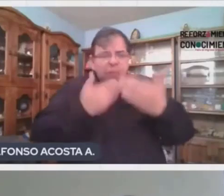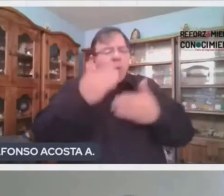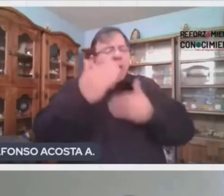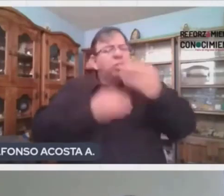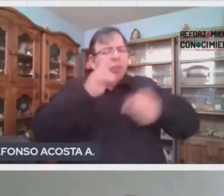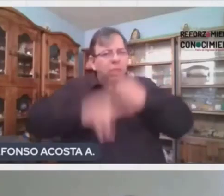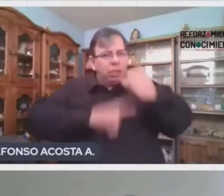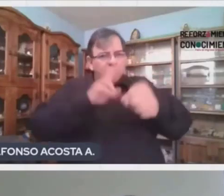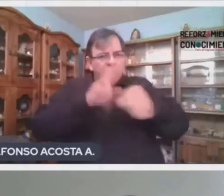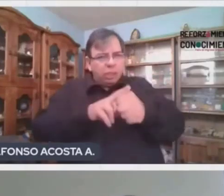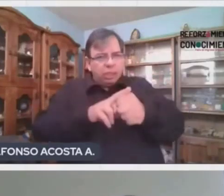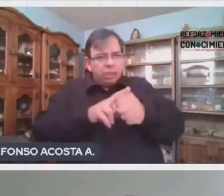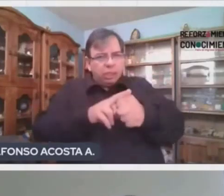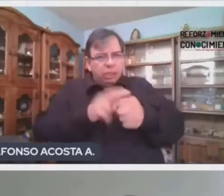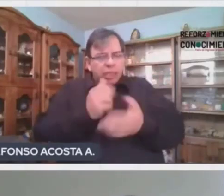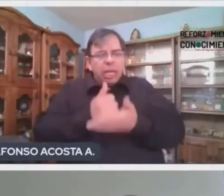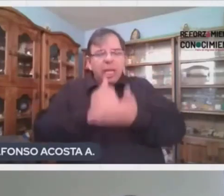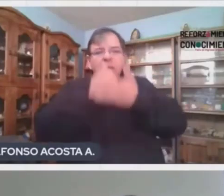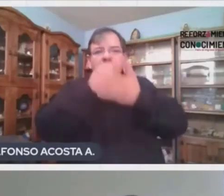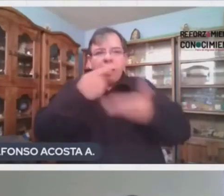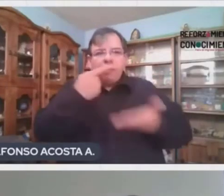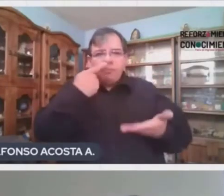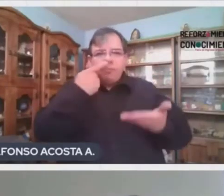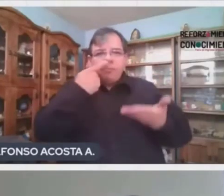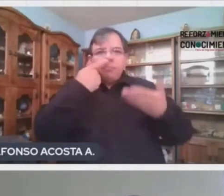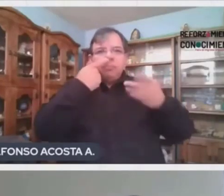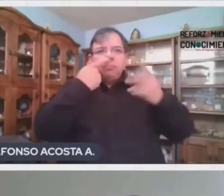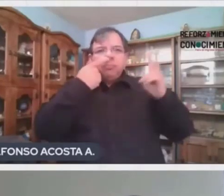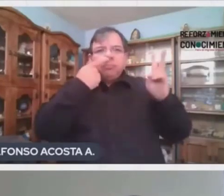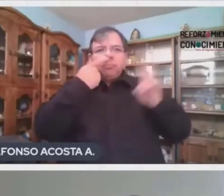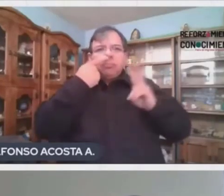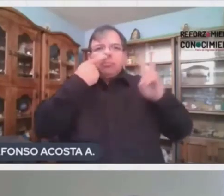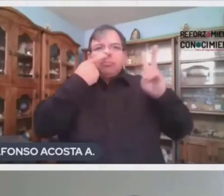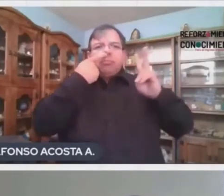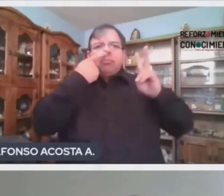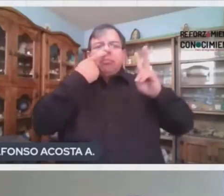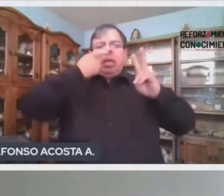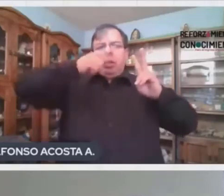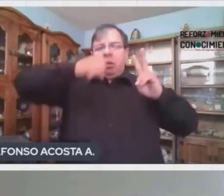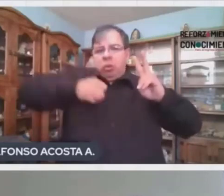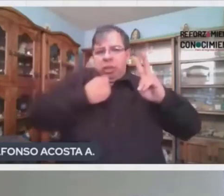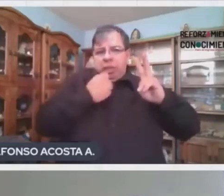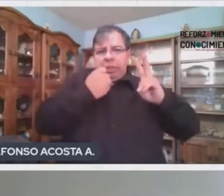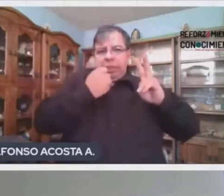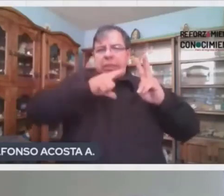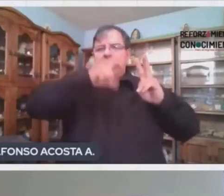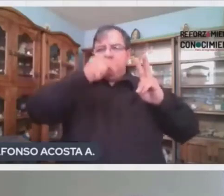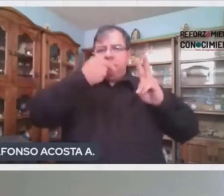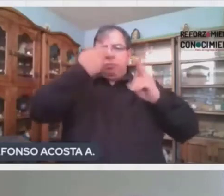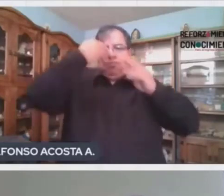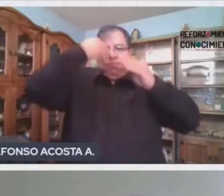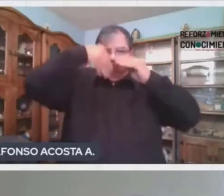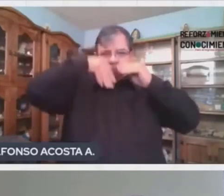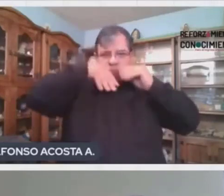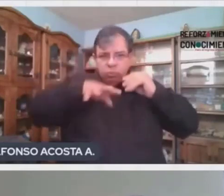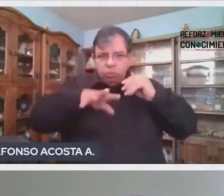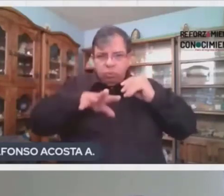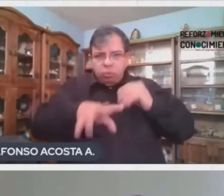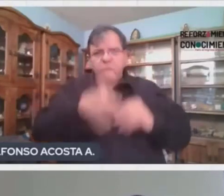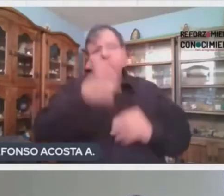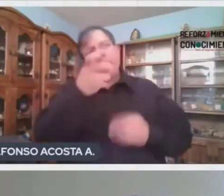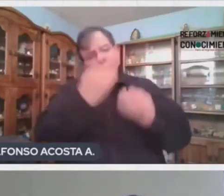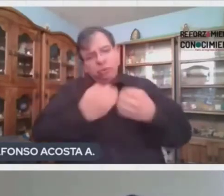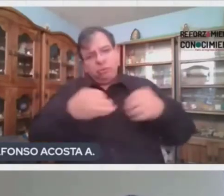que permite inhalar aire para almacenar algunos elementos y luego expulsarlos. Esa es su importancia.